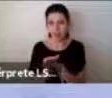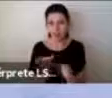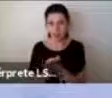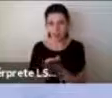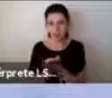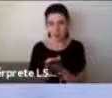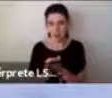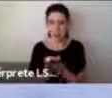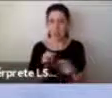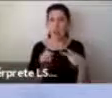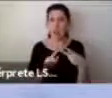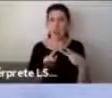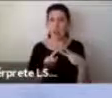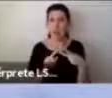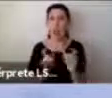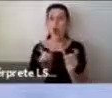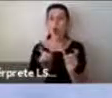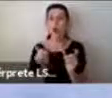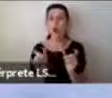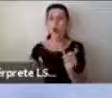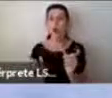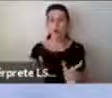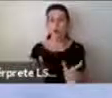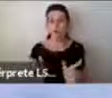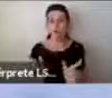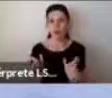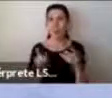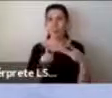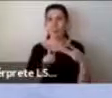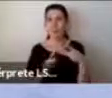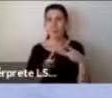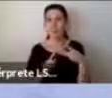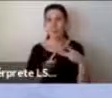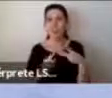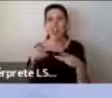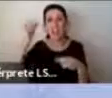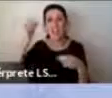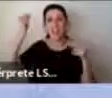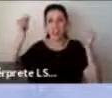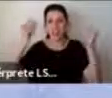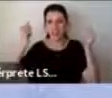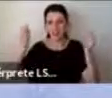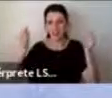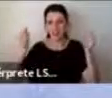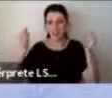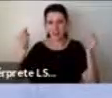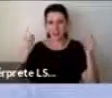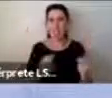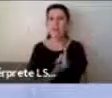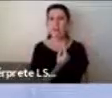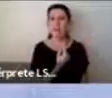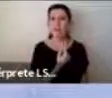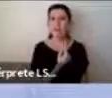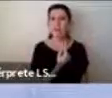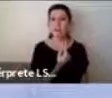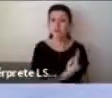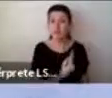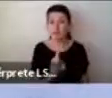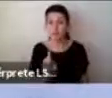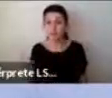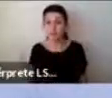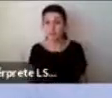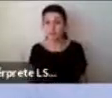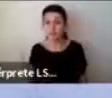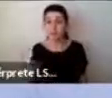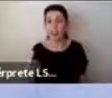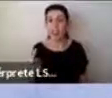conceptos, y en tercer lugar, también explicar las ideas. Y vamos a ver que cada uno de estos problemas se desarrolla de forma